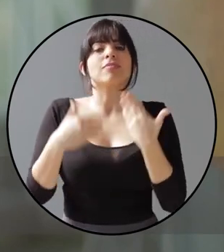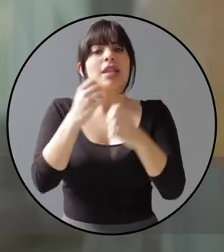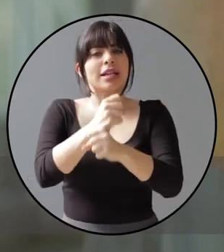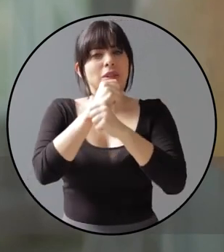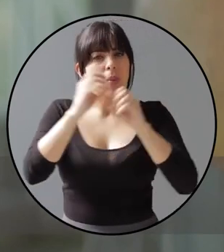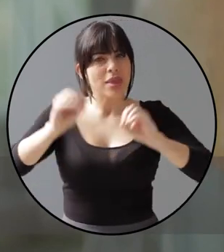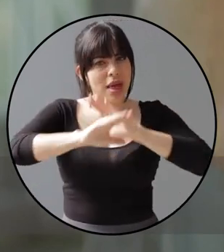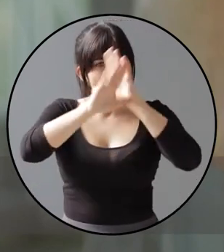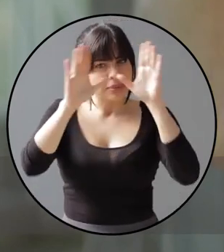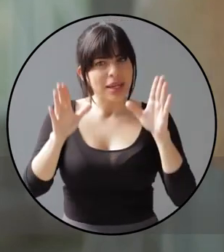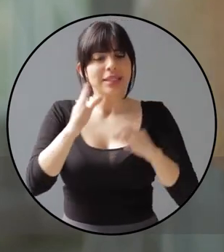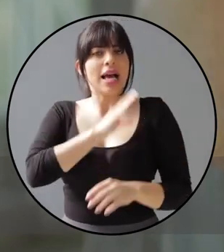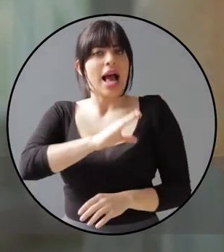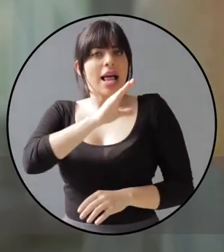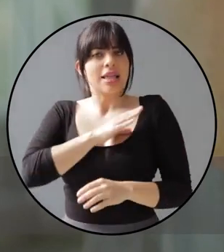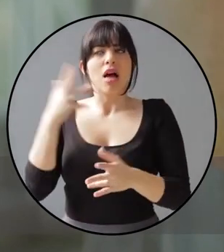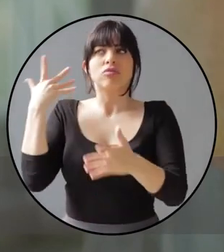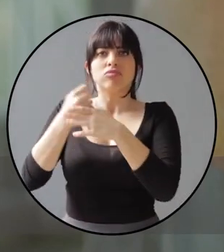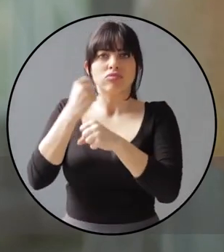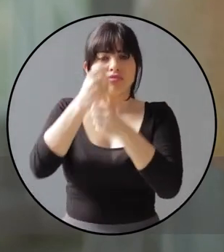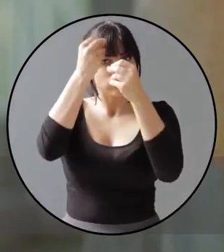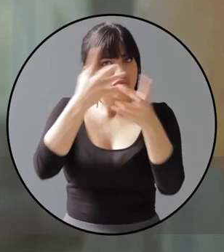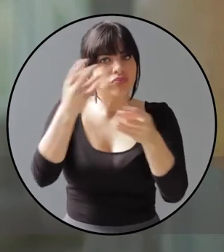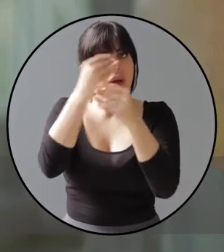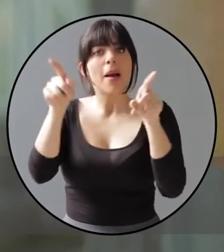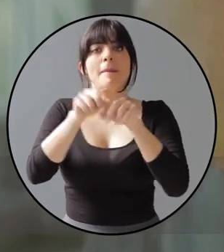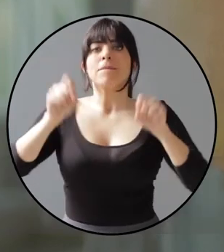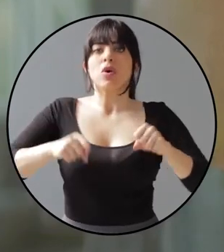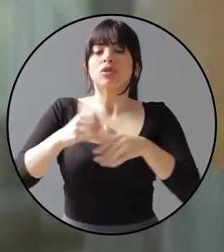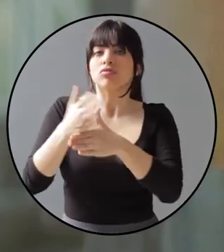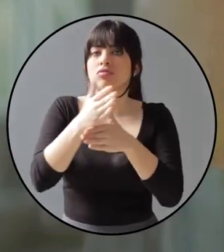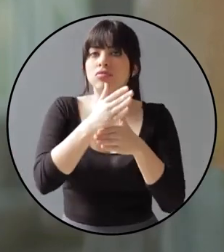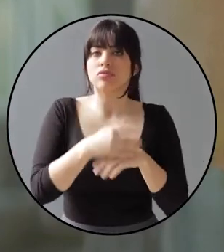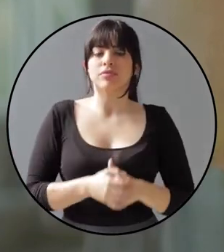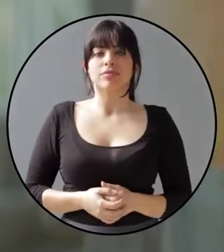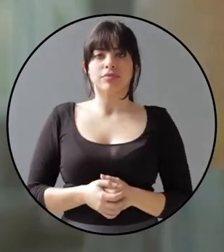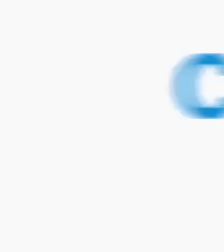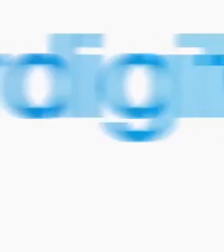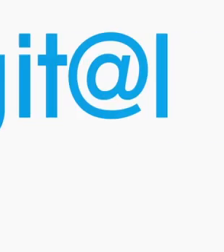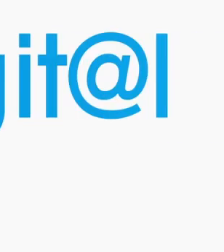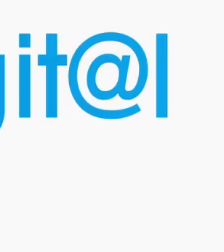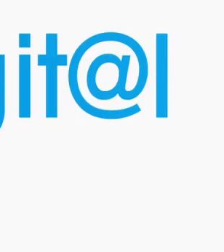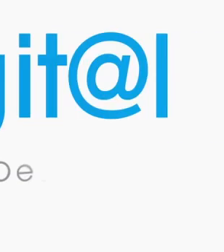Asegura transparencia, calidad, rendición de cuentas y la posibilidad de compartir infraestructura.